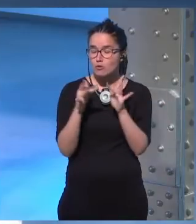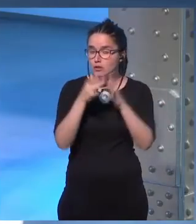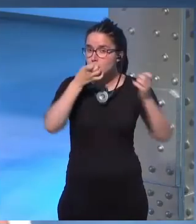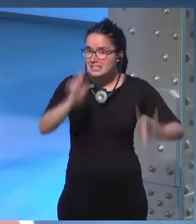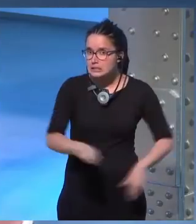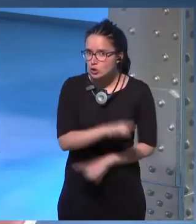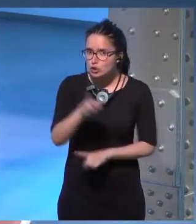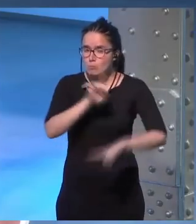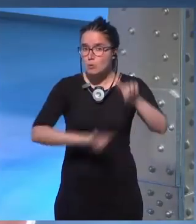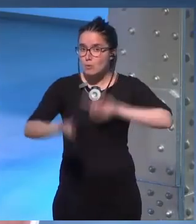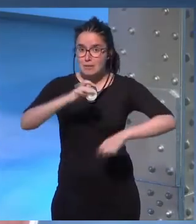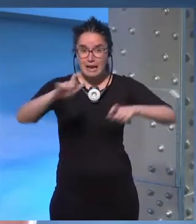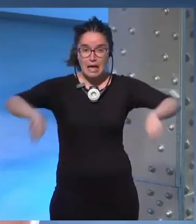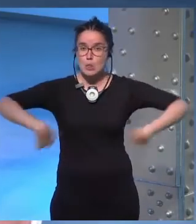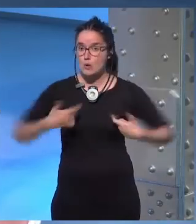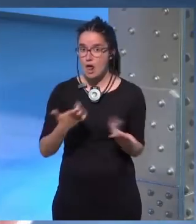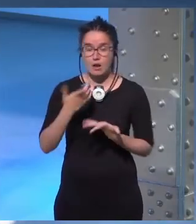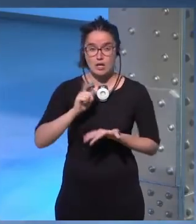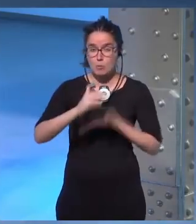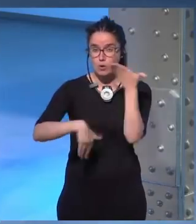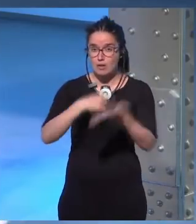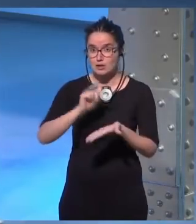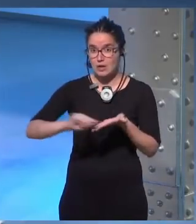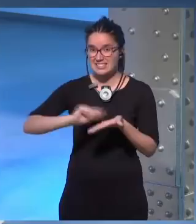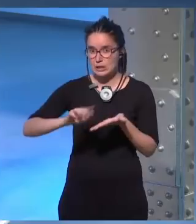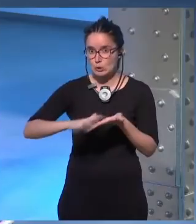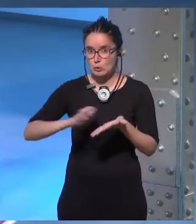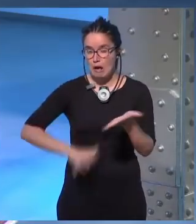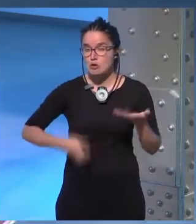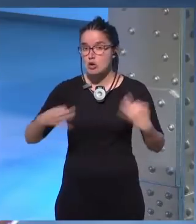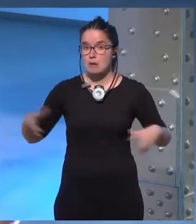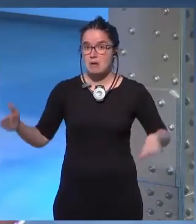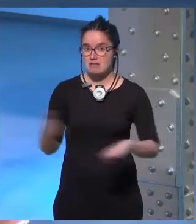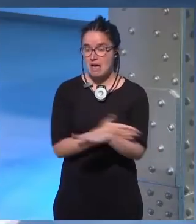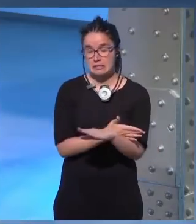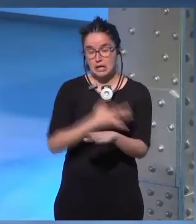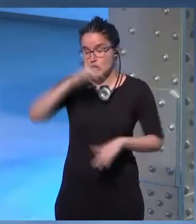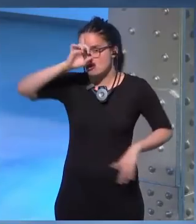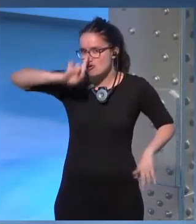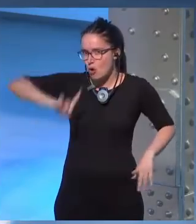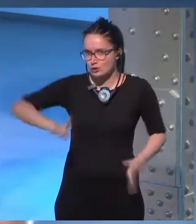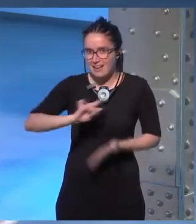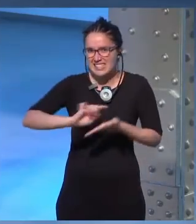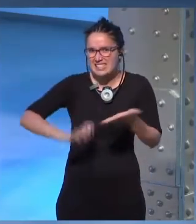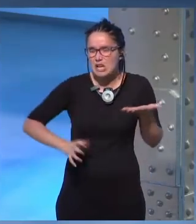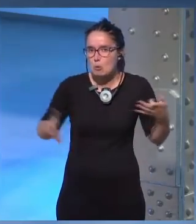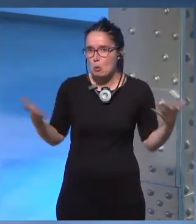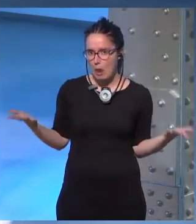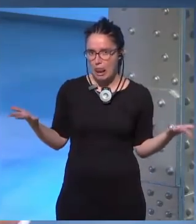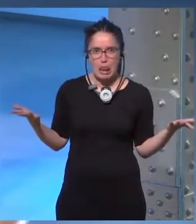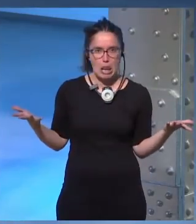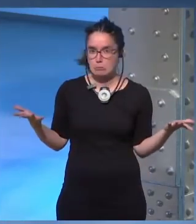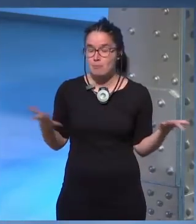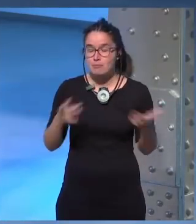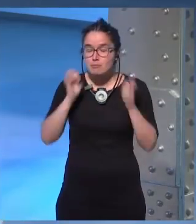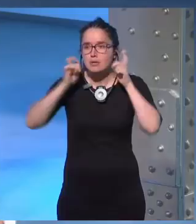que surgen de manera orgánica del proceso de escritura normalmente de antemano no sé sobre qué estoy escribiendo me